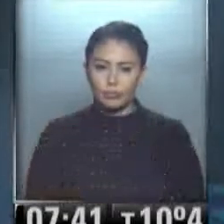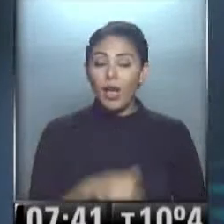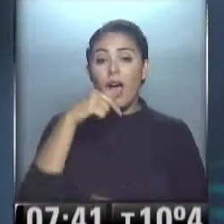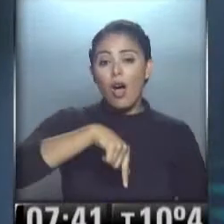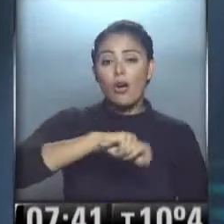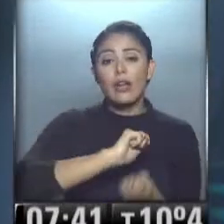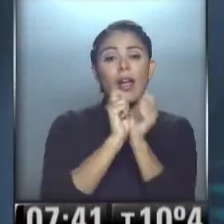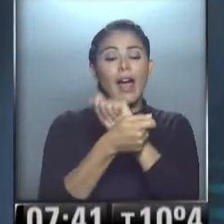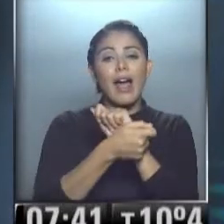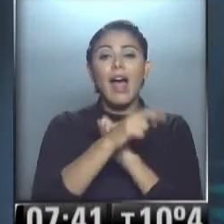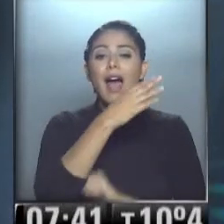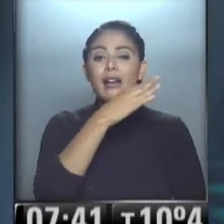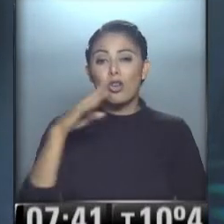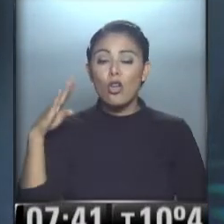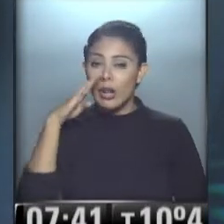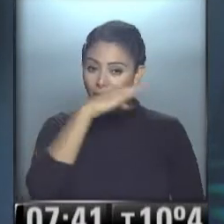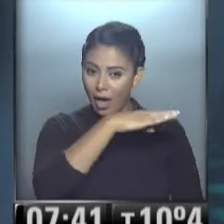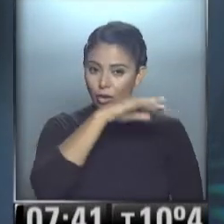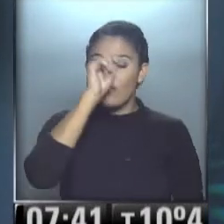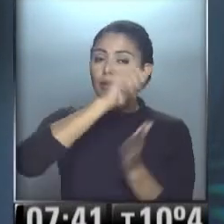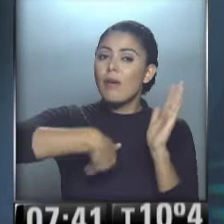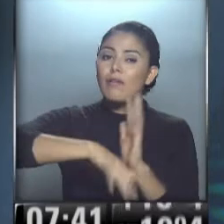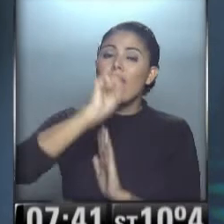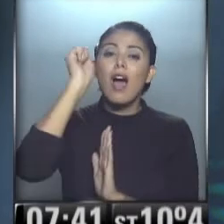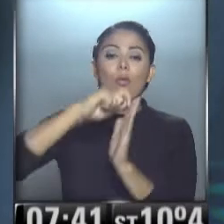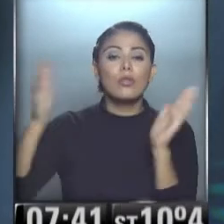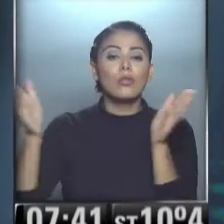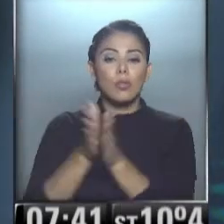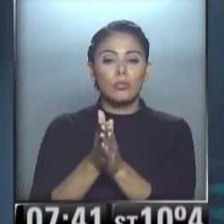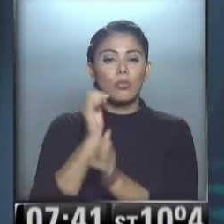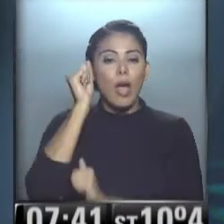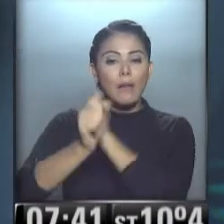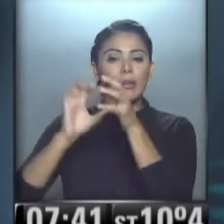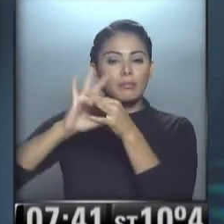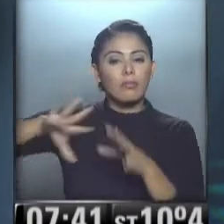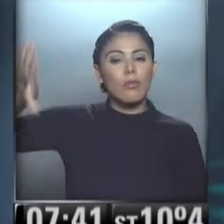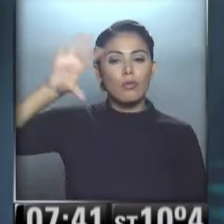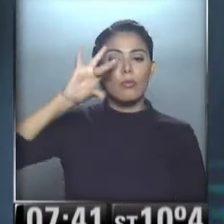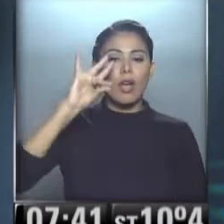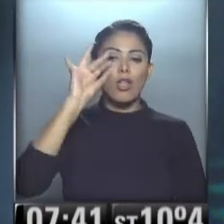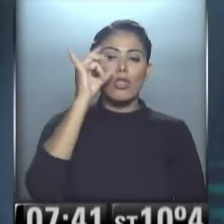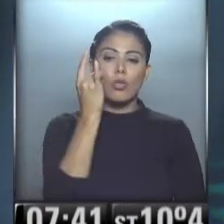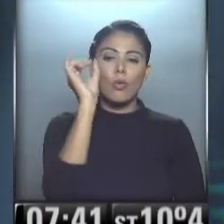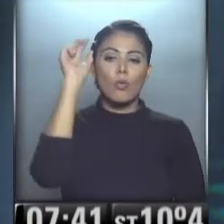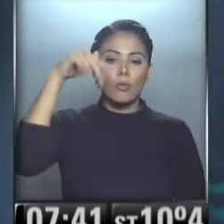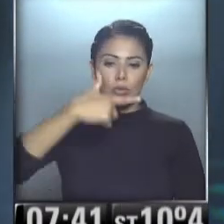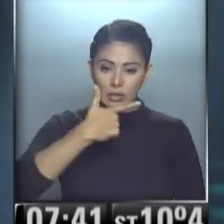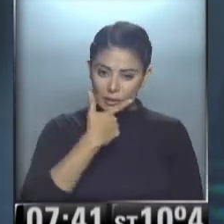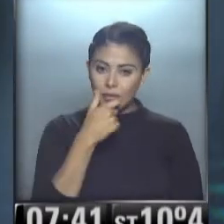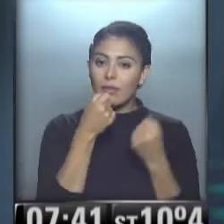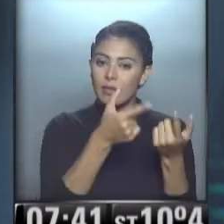trasladamos a la provincia de Río Negro porque se firmará un acuerdo con la empresa europea Dijon para proveer